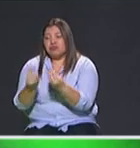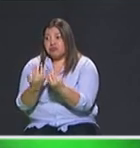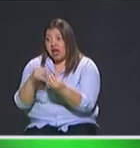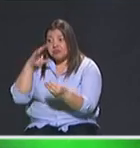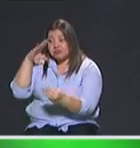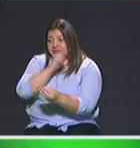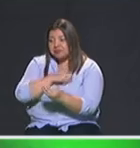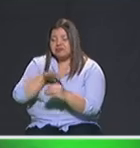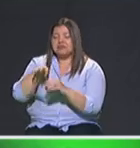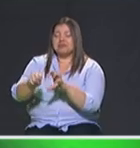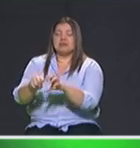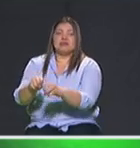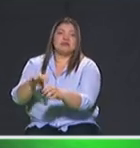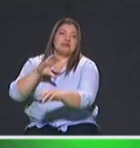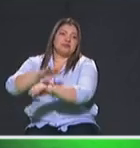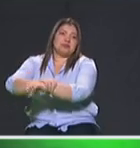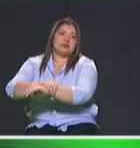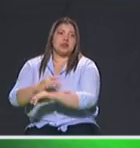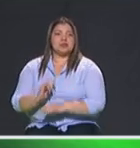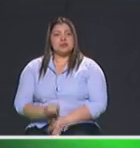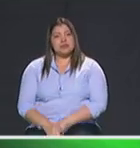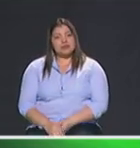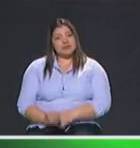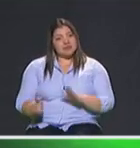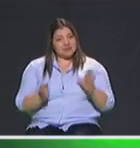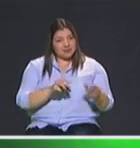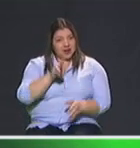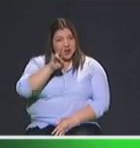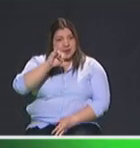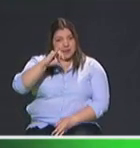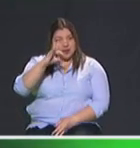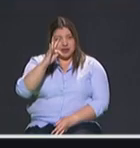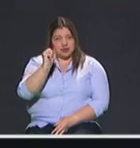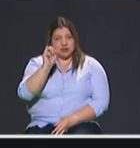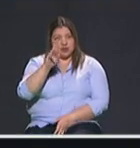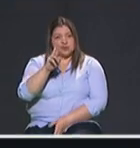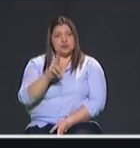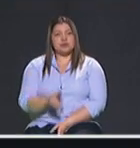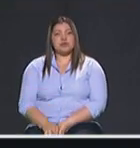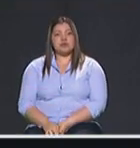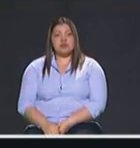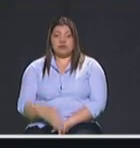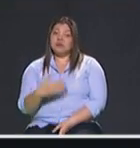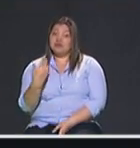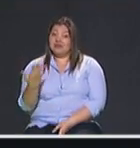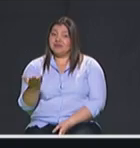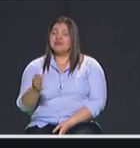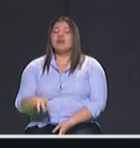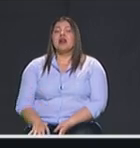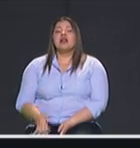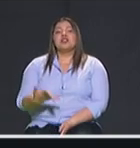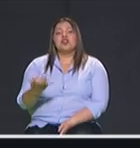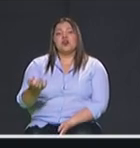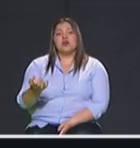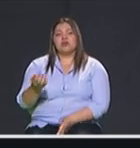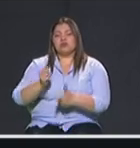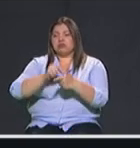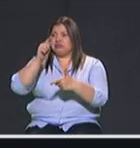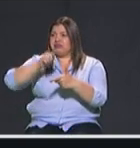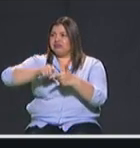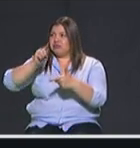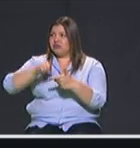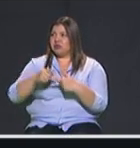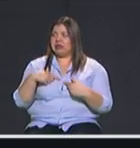muy bien muchas gracias el turno ahora para Víctor Correa su propuesta para este delito bueno yo sí quiero anotar algo sobre el resultado de esa encuesta que me preocupa mucho